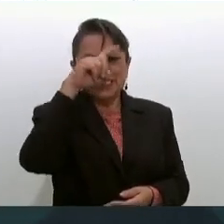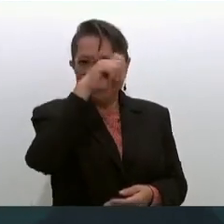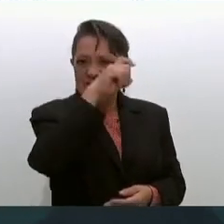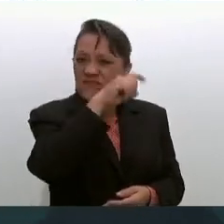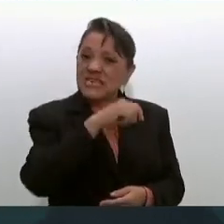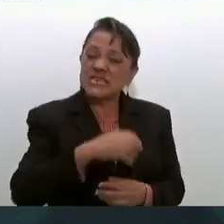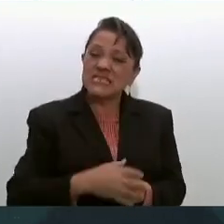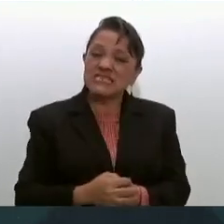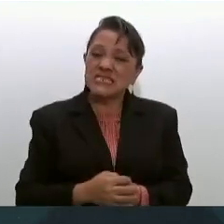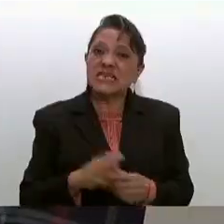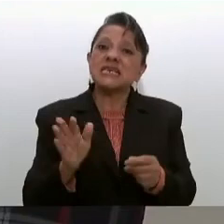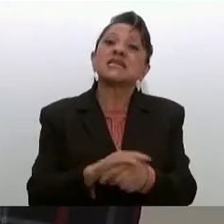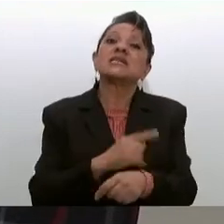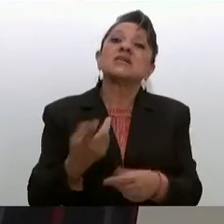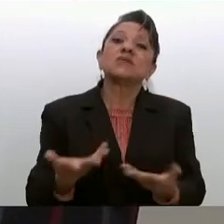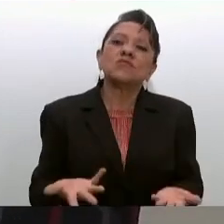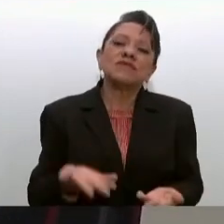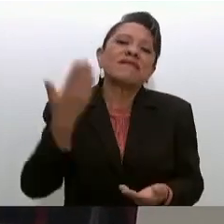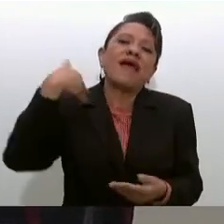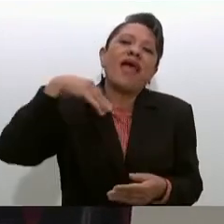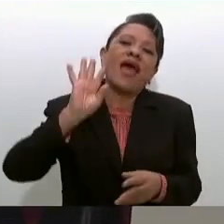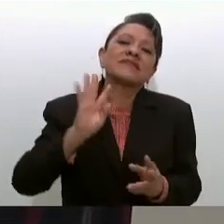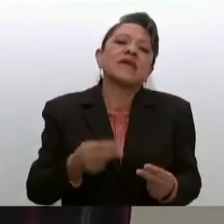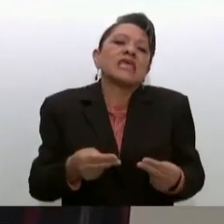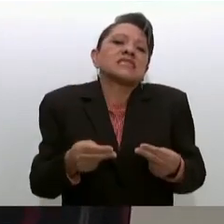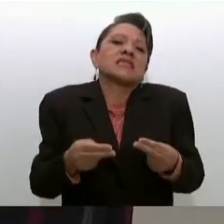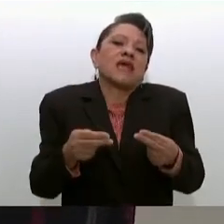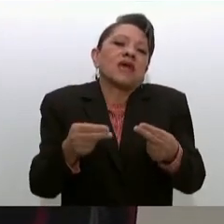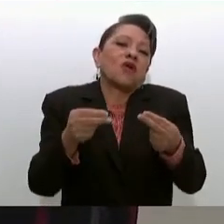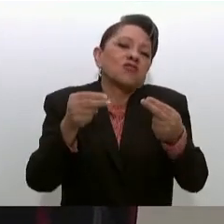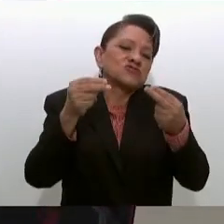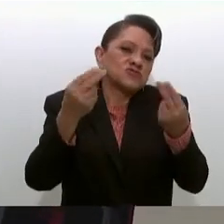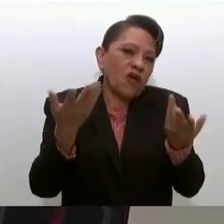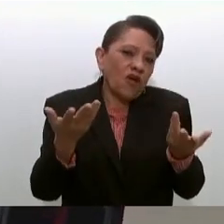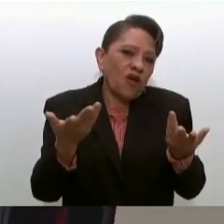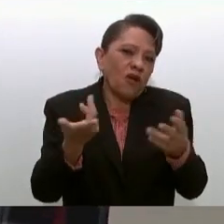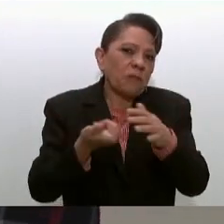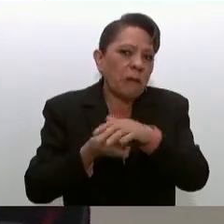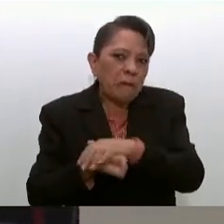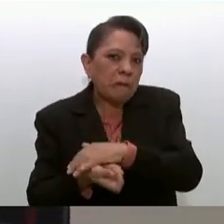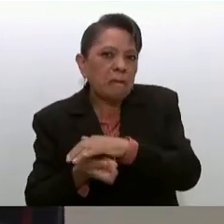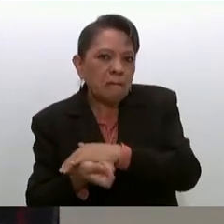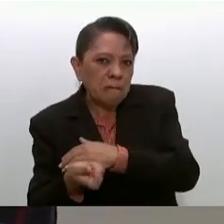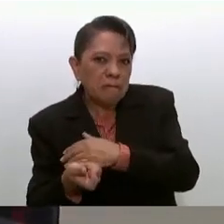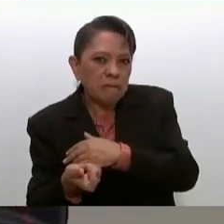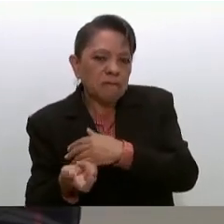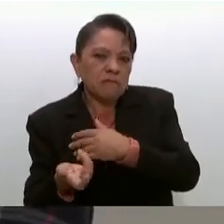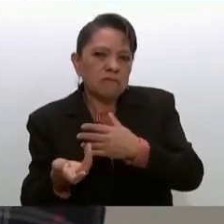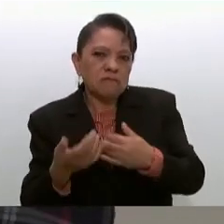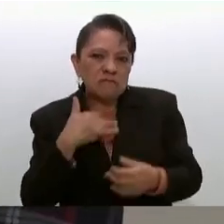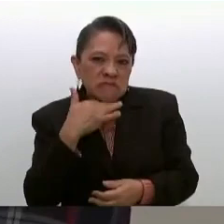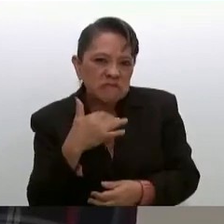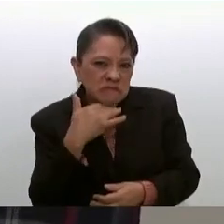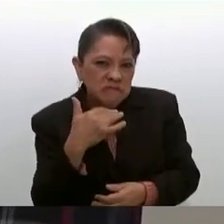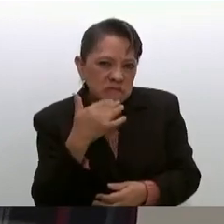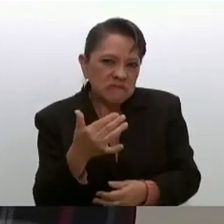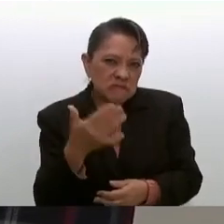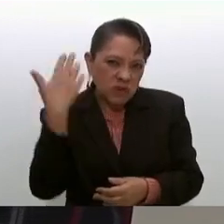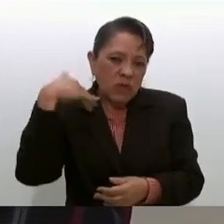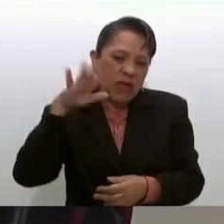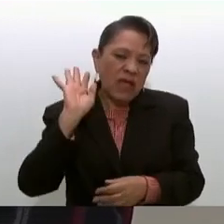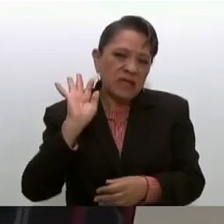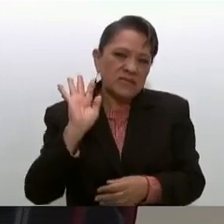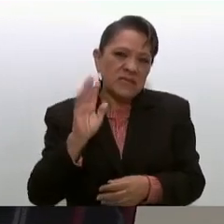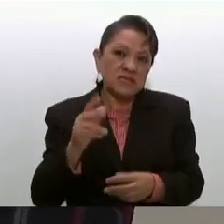era un negocio como se dice coloquialmente una tranza que tenían